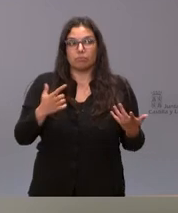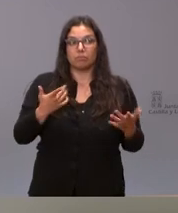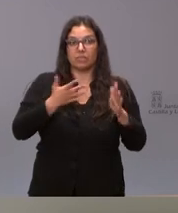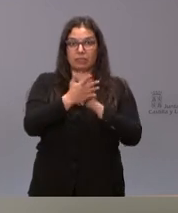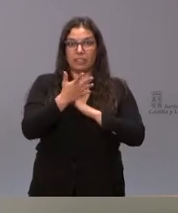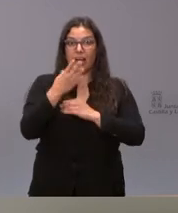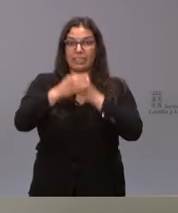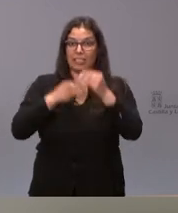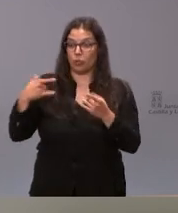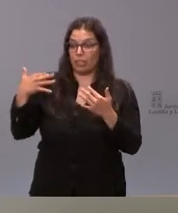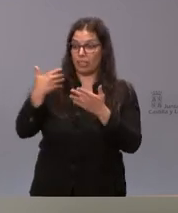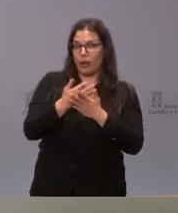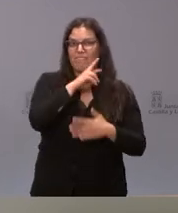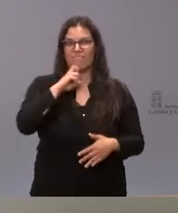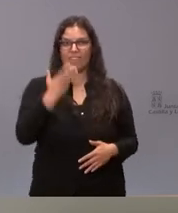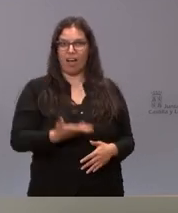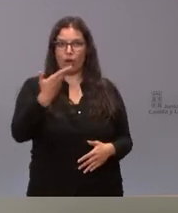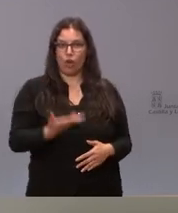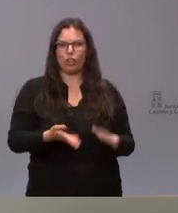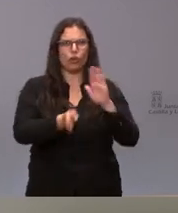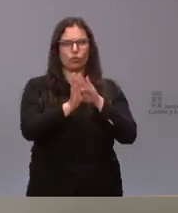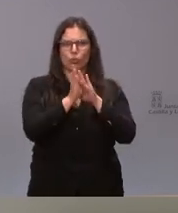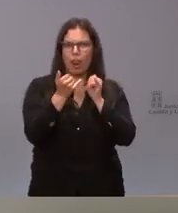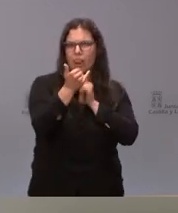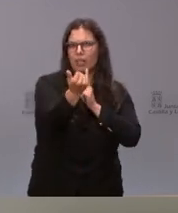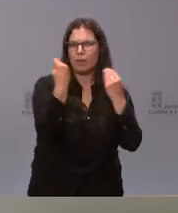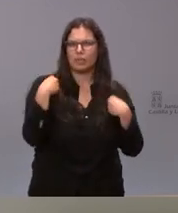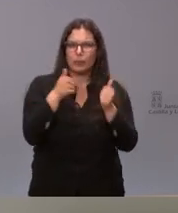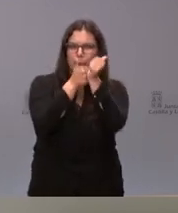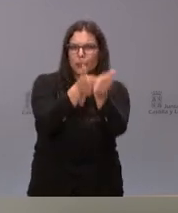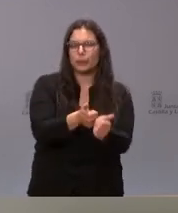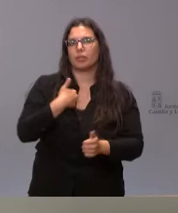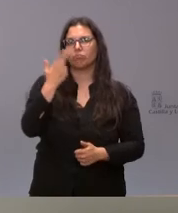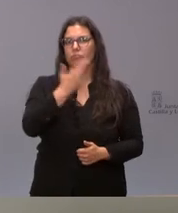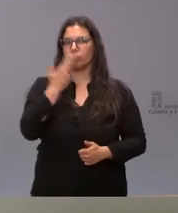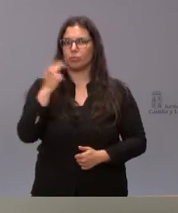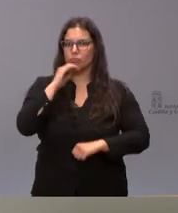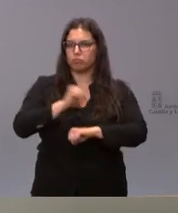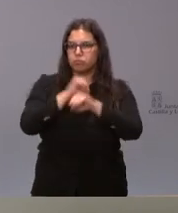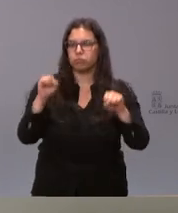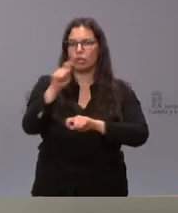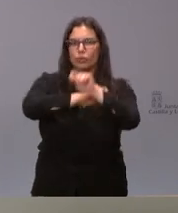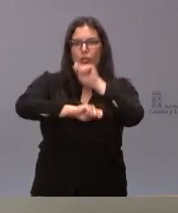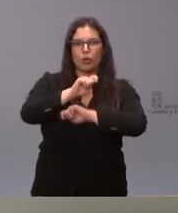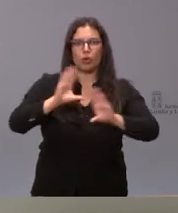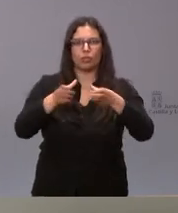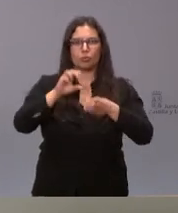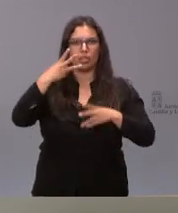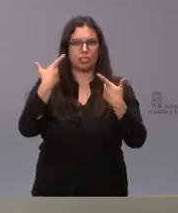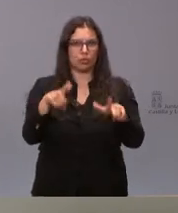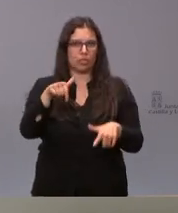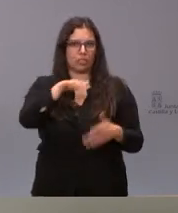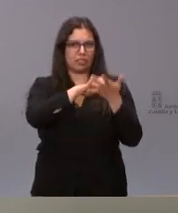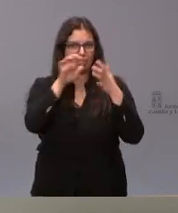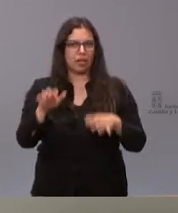valores hecho trabajar en esa dirección y seguir reafirmando nuestro compromiso con las asociaciones y colectivos del tercer sector que en Castilla y León